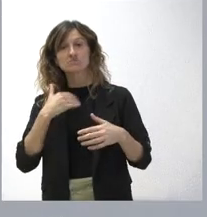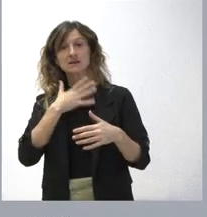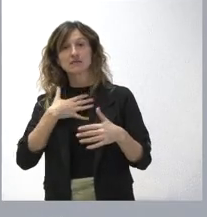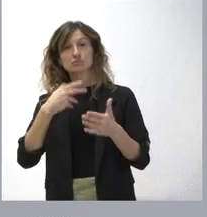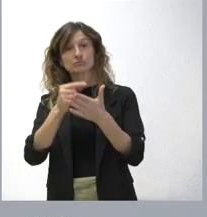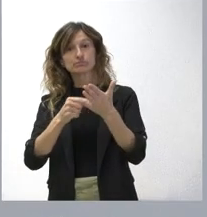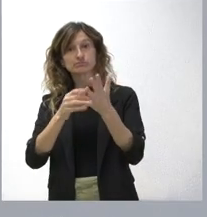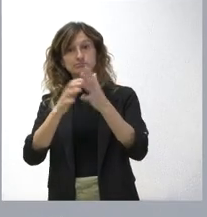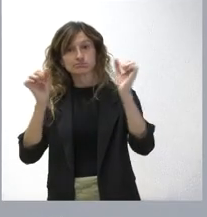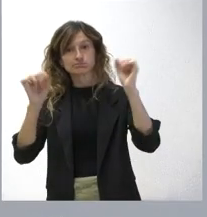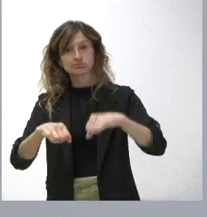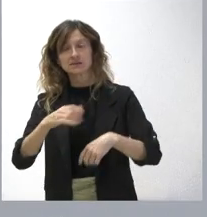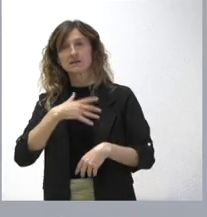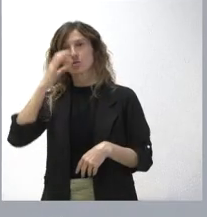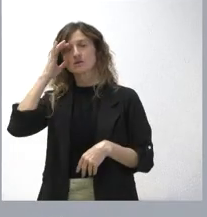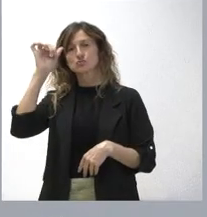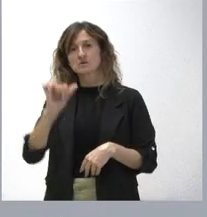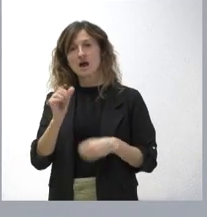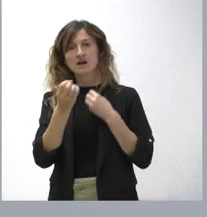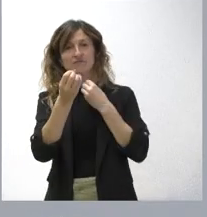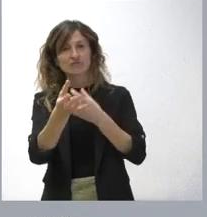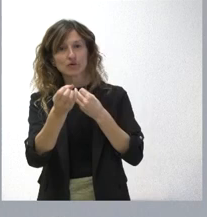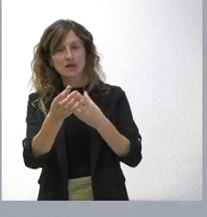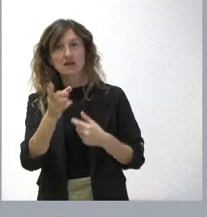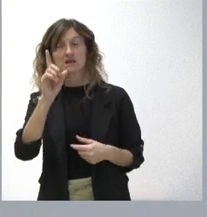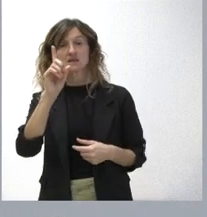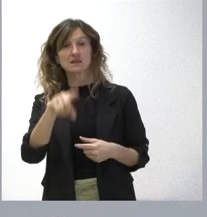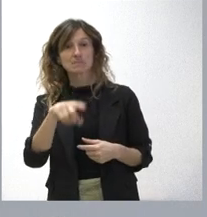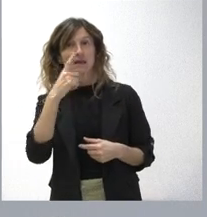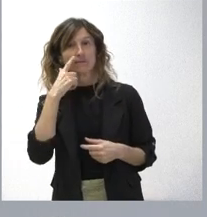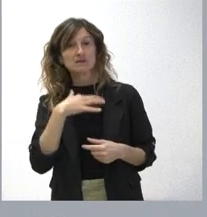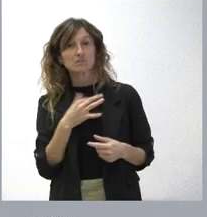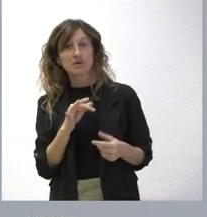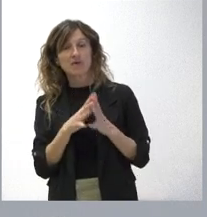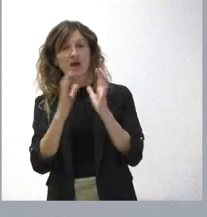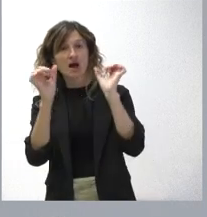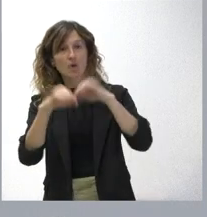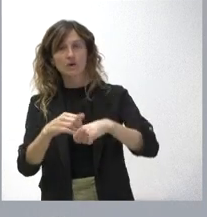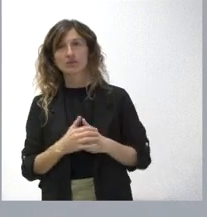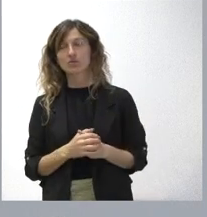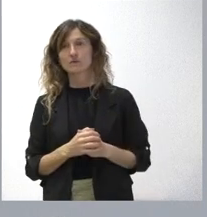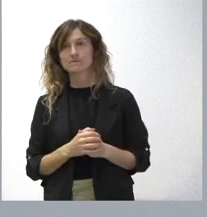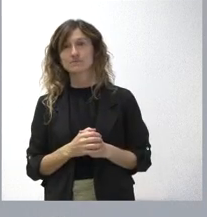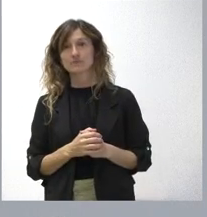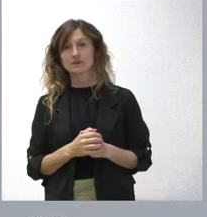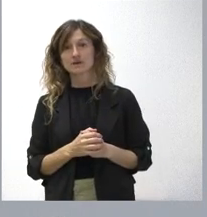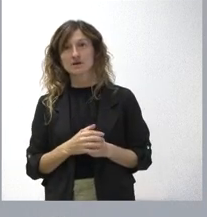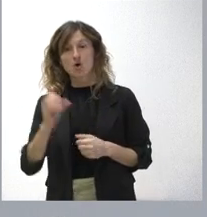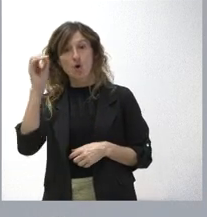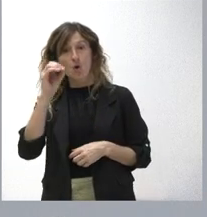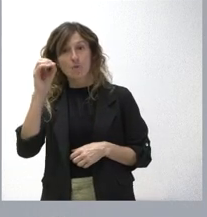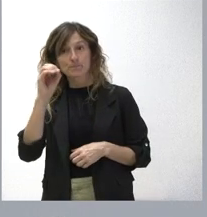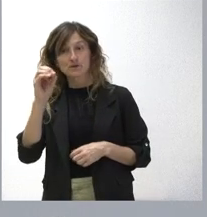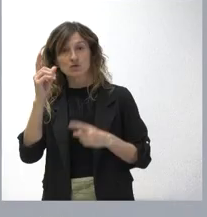con el ánimo de escuchar, de informar y también, si es posible, de acordar. En relación con la posición que han manifestado